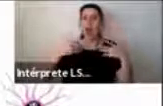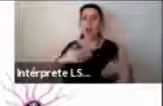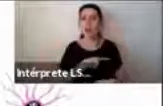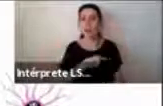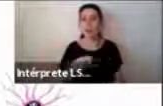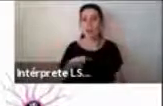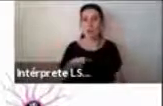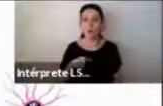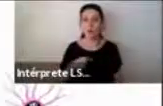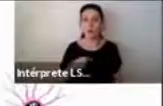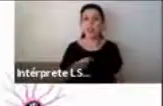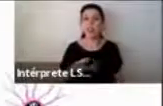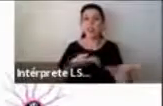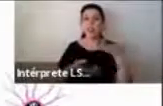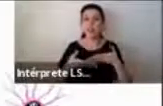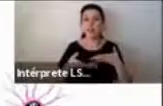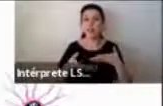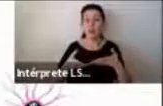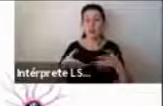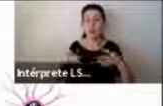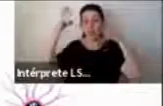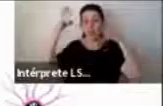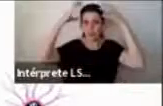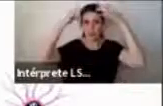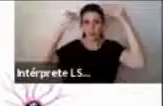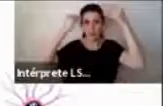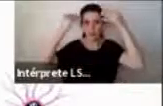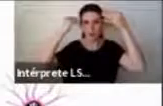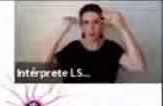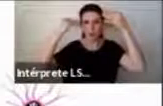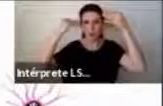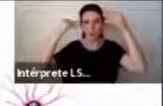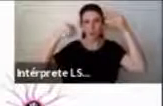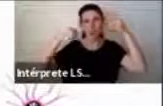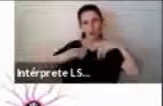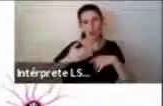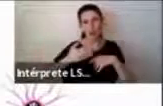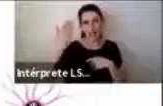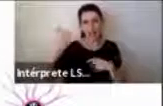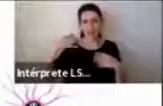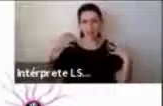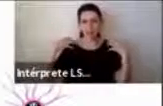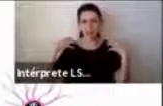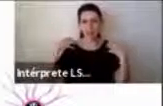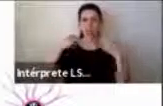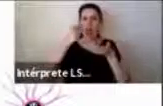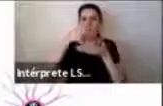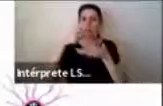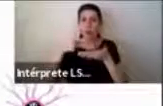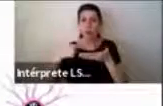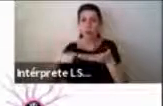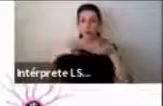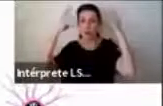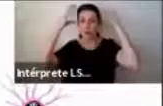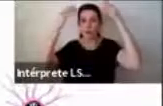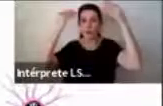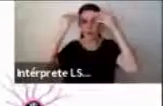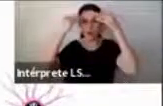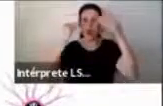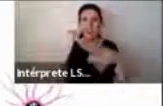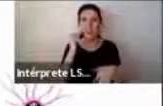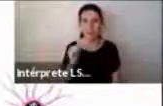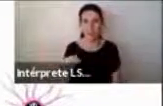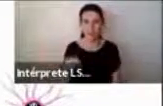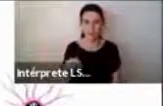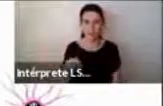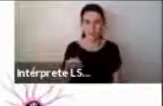trabajo centralmente es, bueno, mi caso era, hacer evaluaciones neuropsicológicas a niños, que